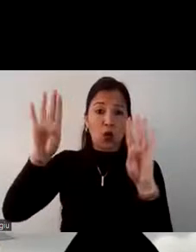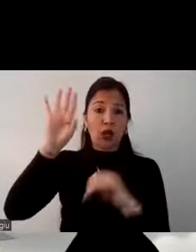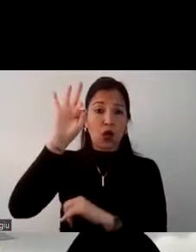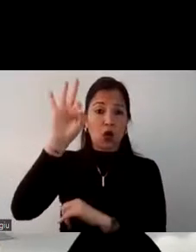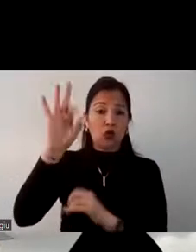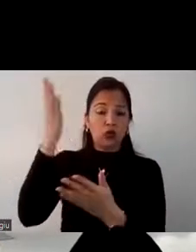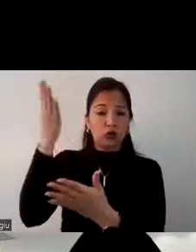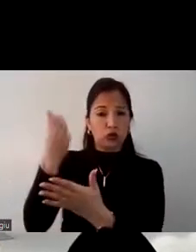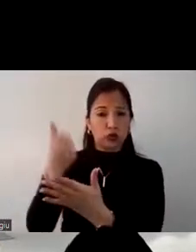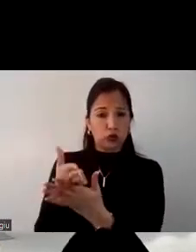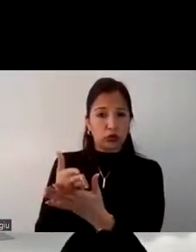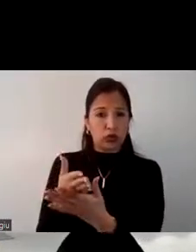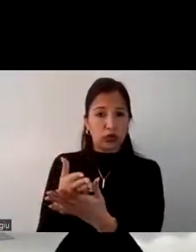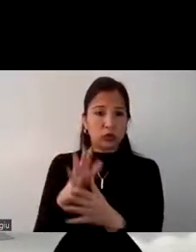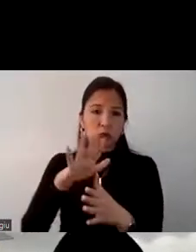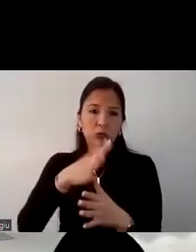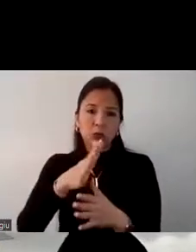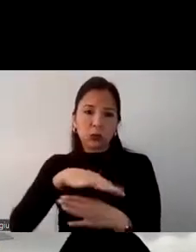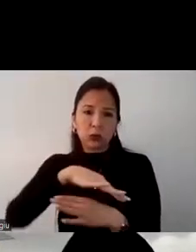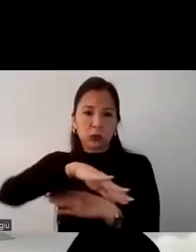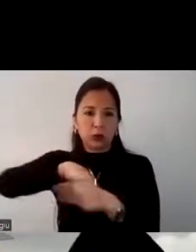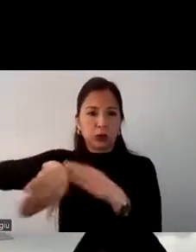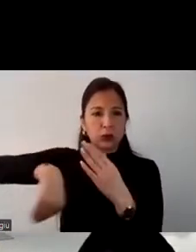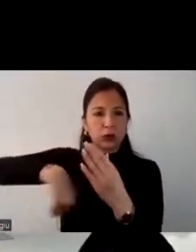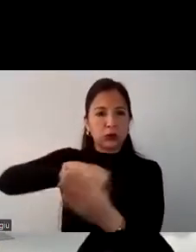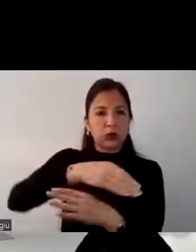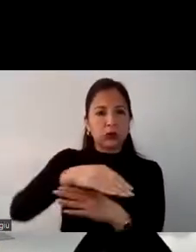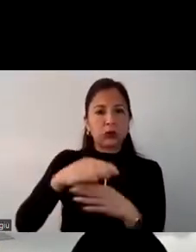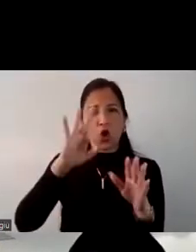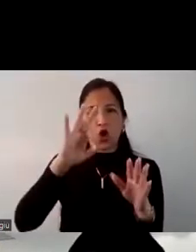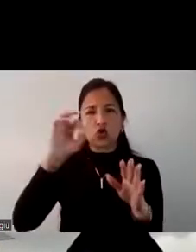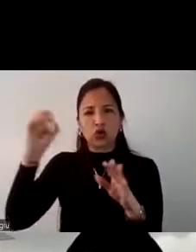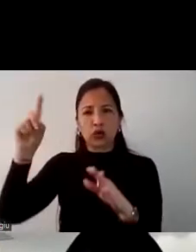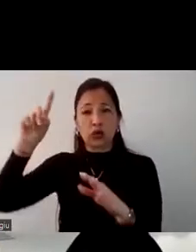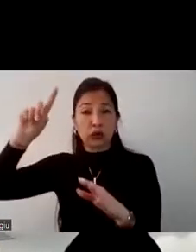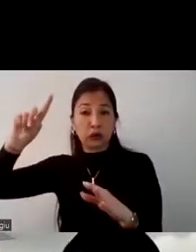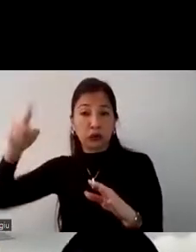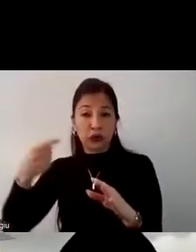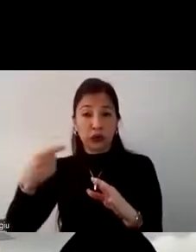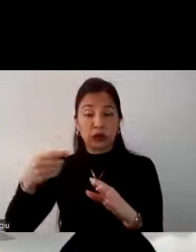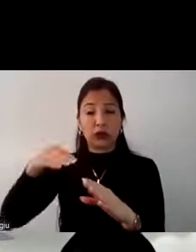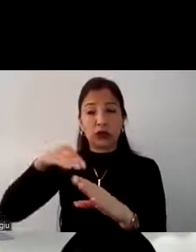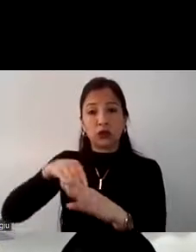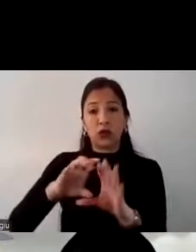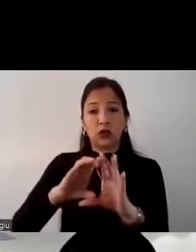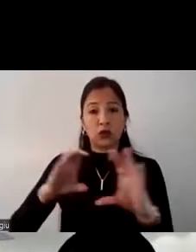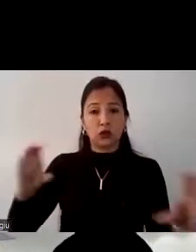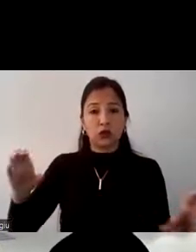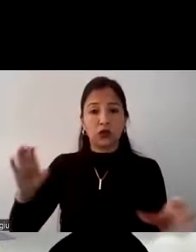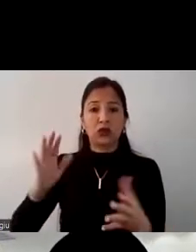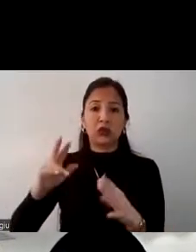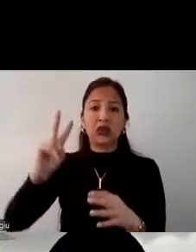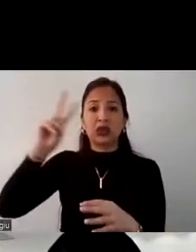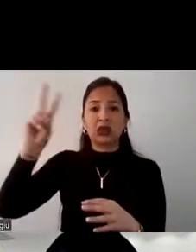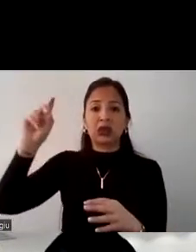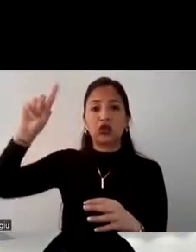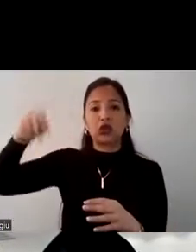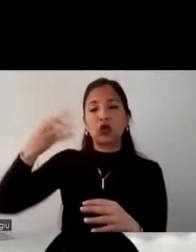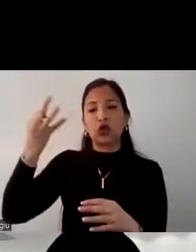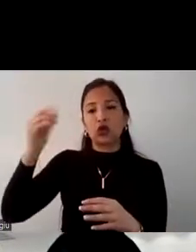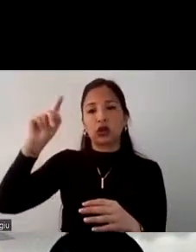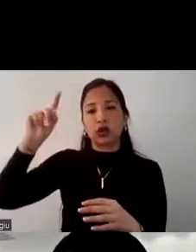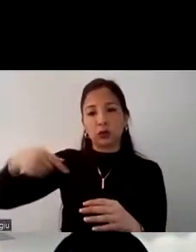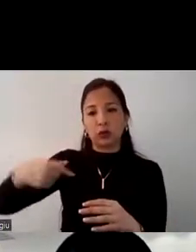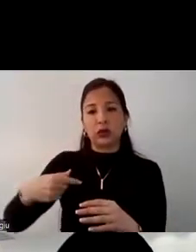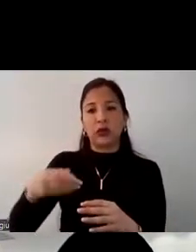siendo aproximadamente 800.000 los que ingresan por vía terrestre y 780.000 los que visitan